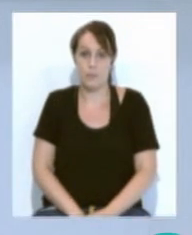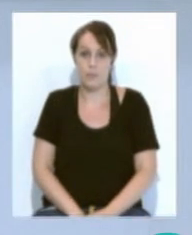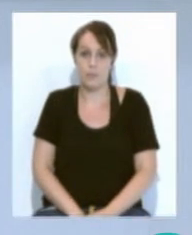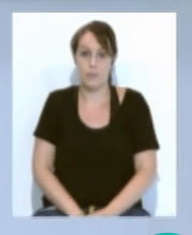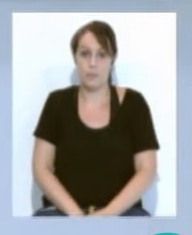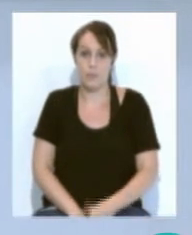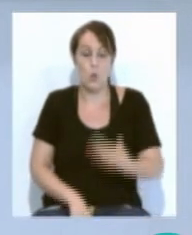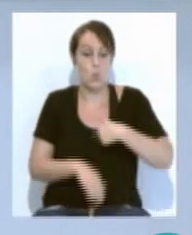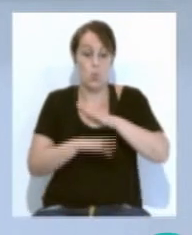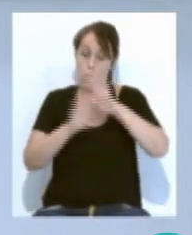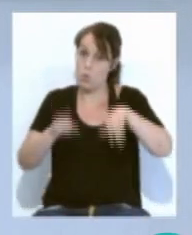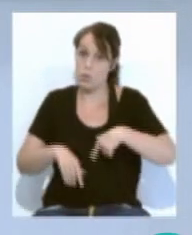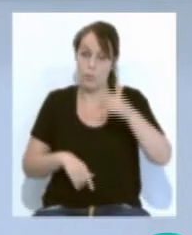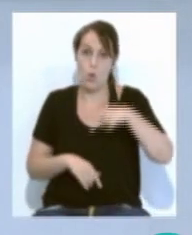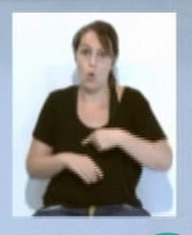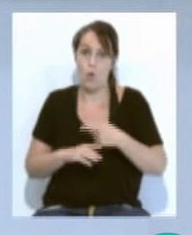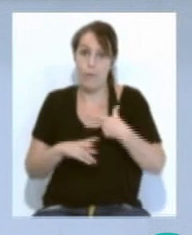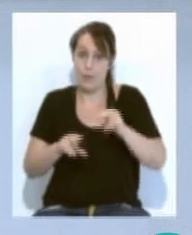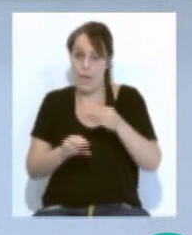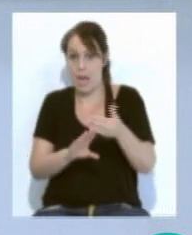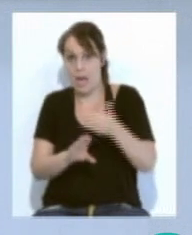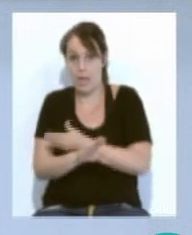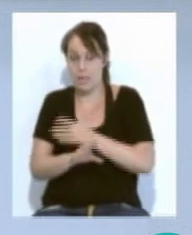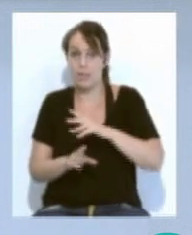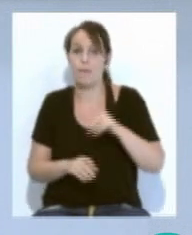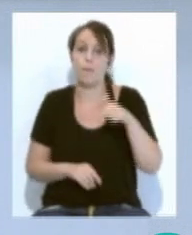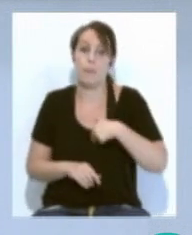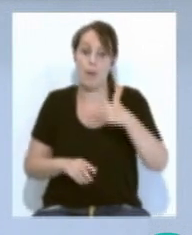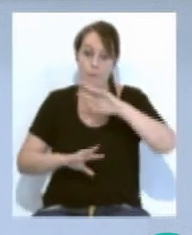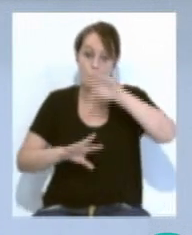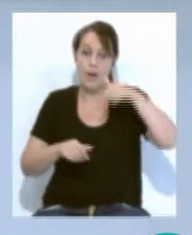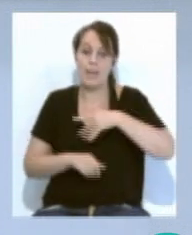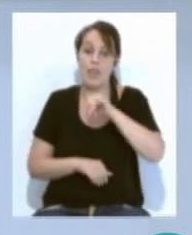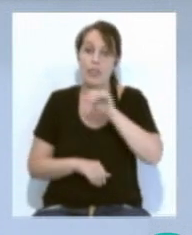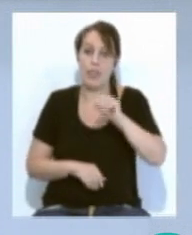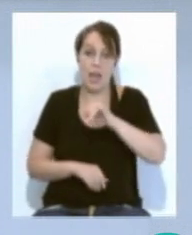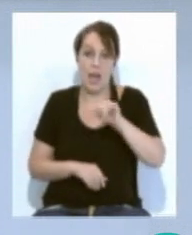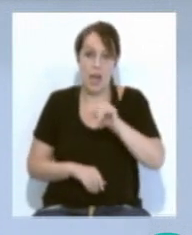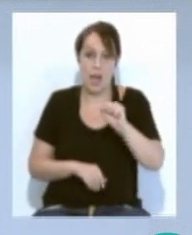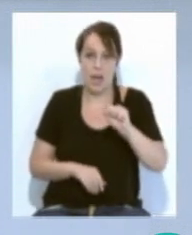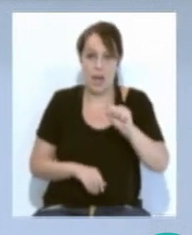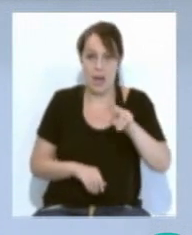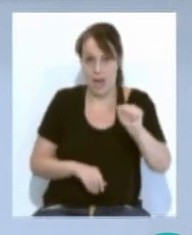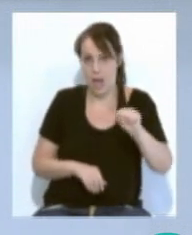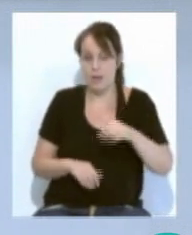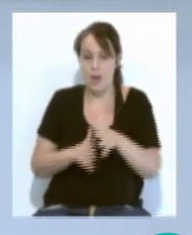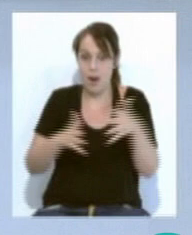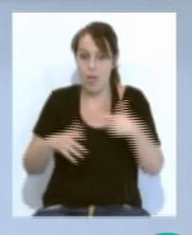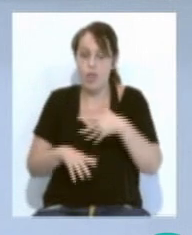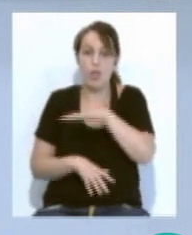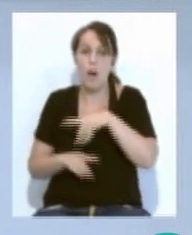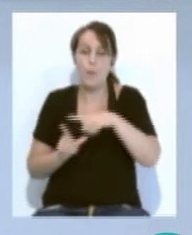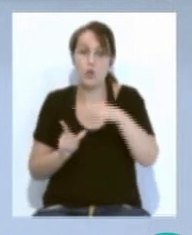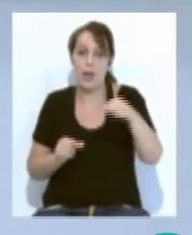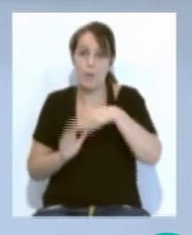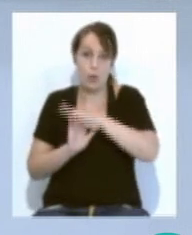y un último apunte antes de concluir este informativo el baile de Cristina Azajara se hace grande en Puntales el